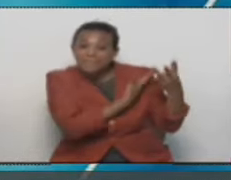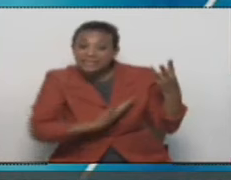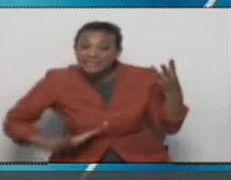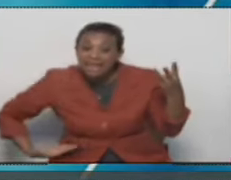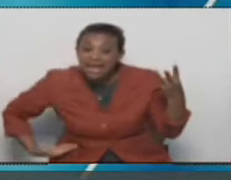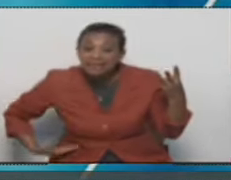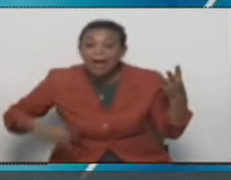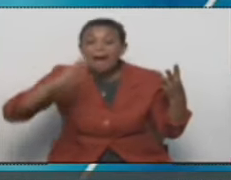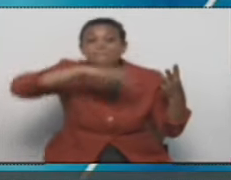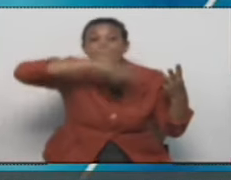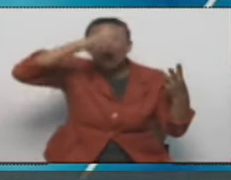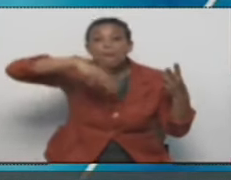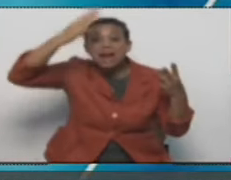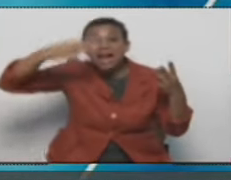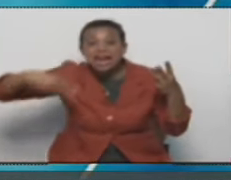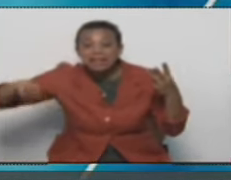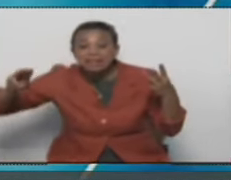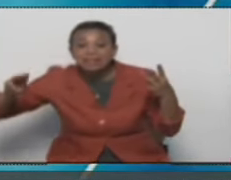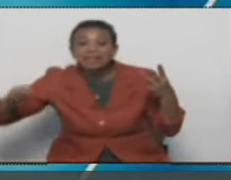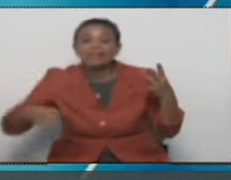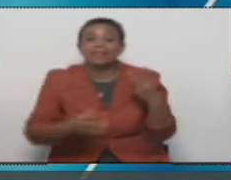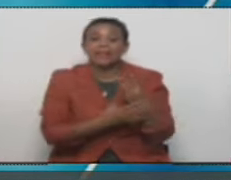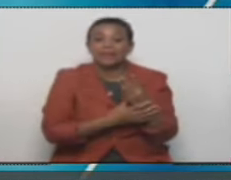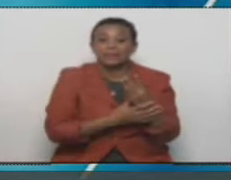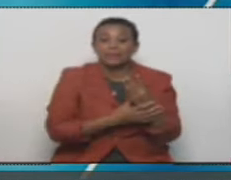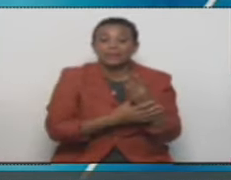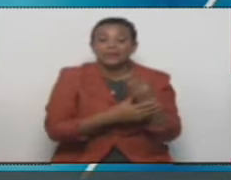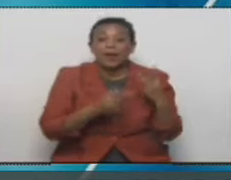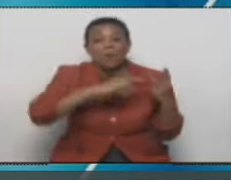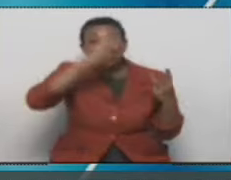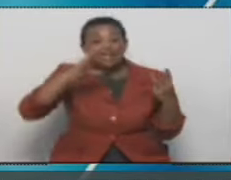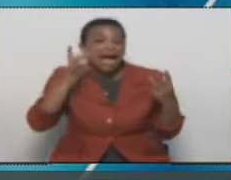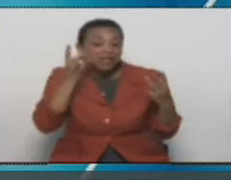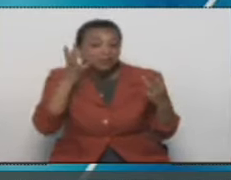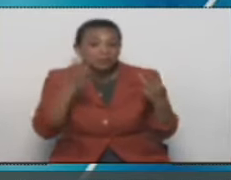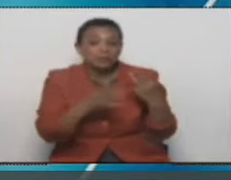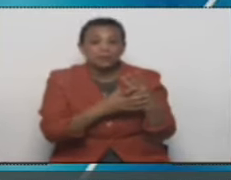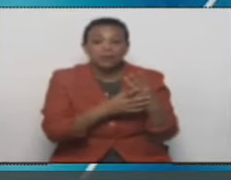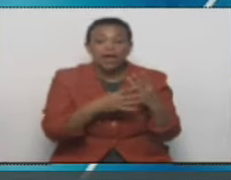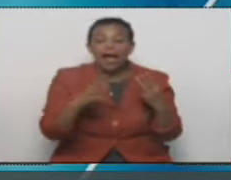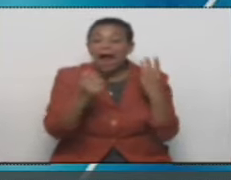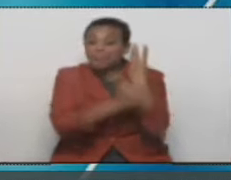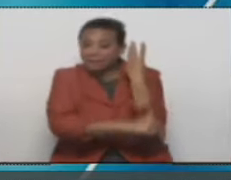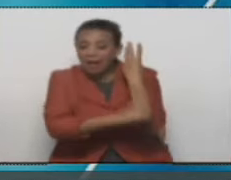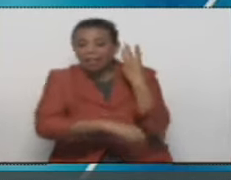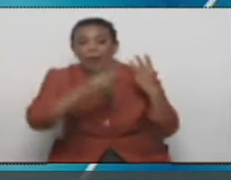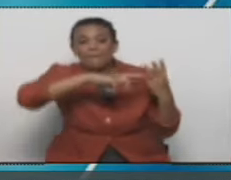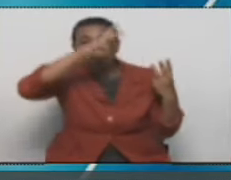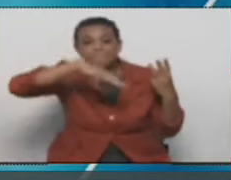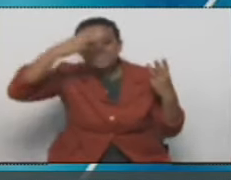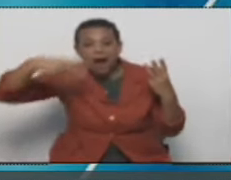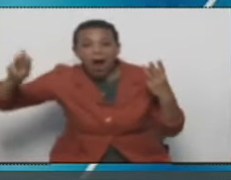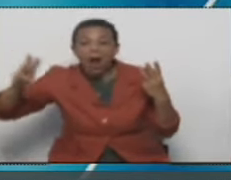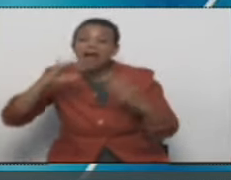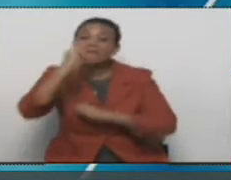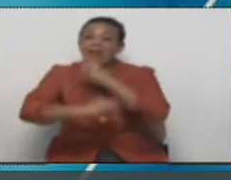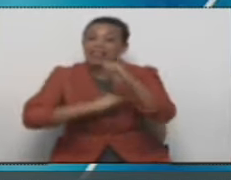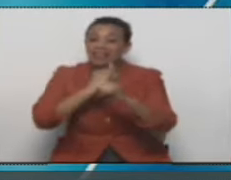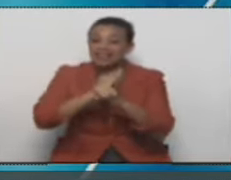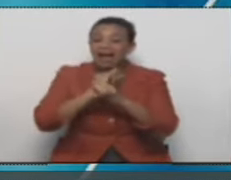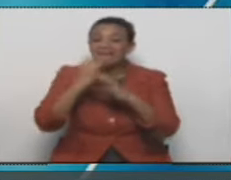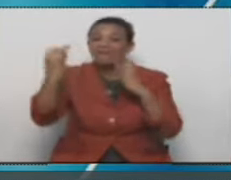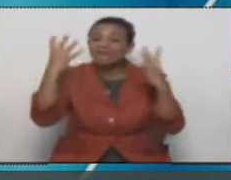de Movilnet, Aníbal Briceño. Los vi muy activos allá en la Feria Internacional de